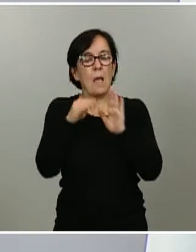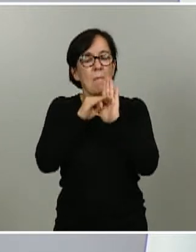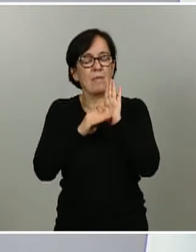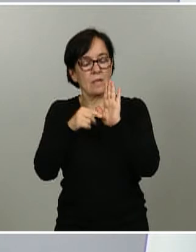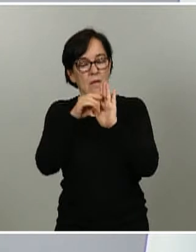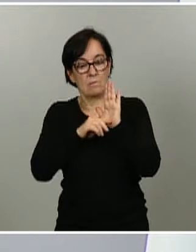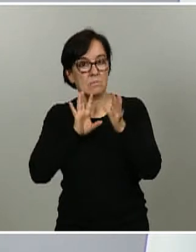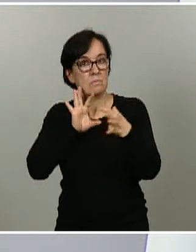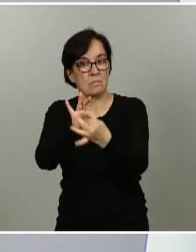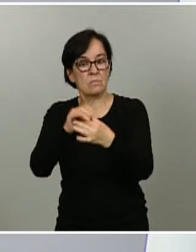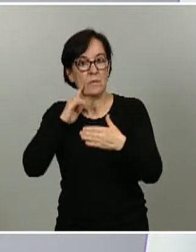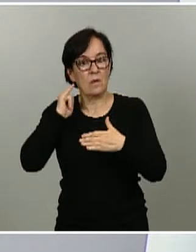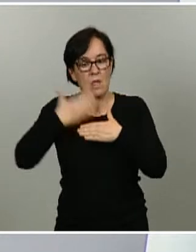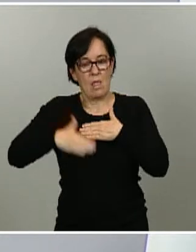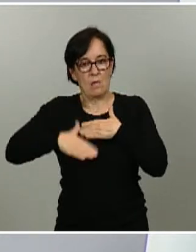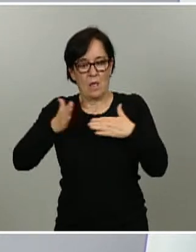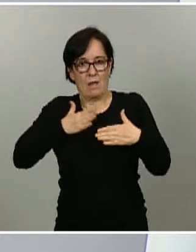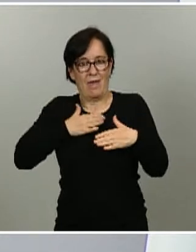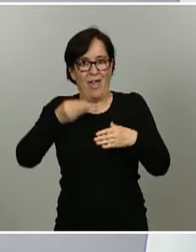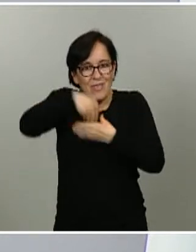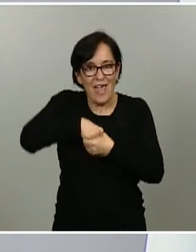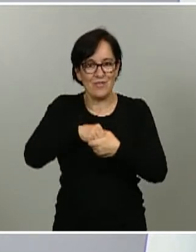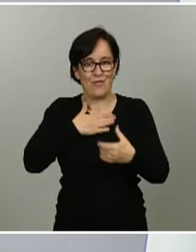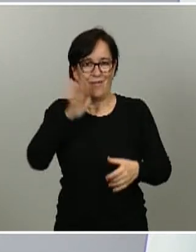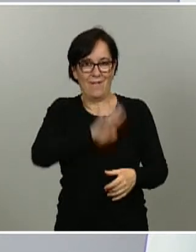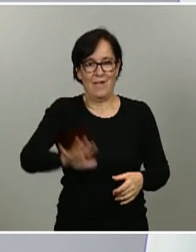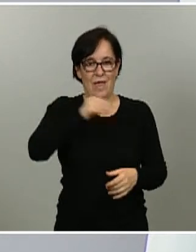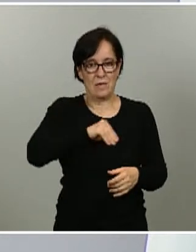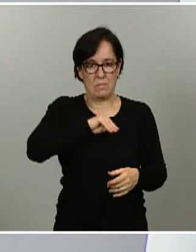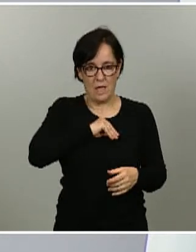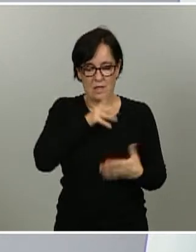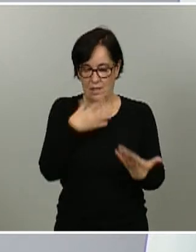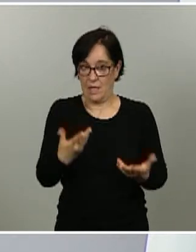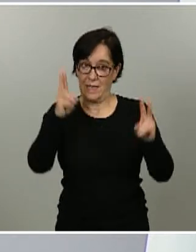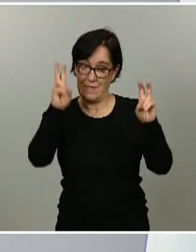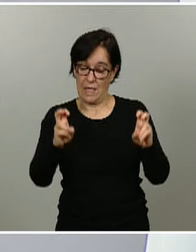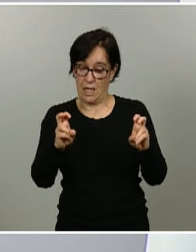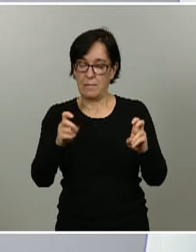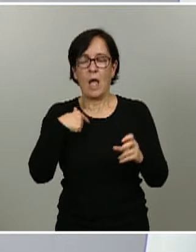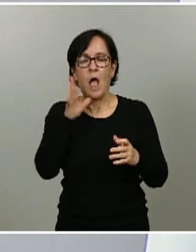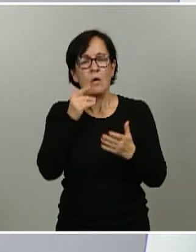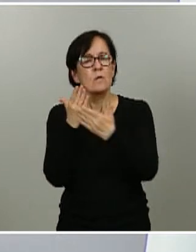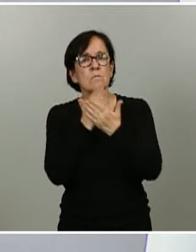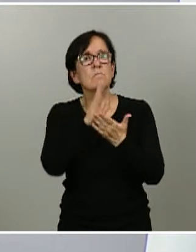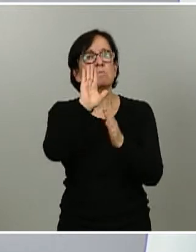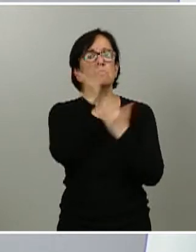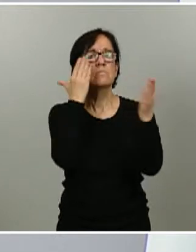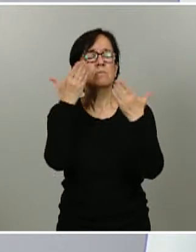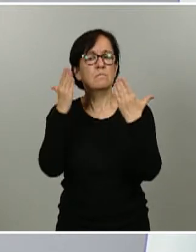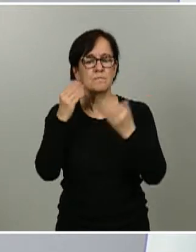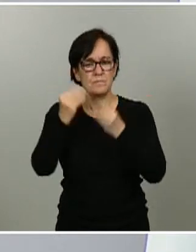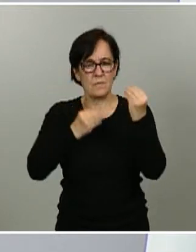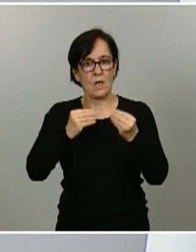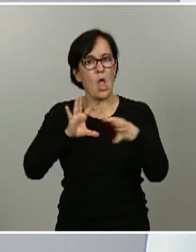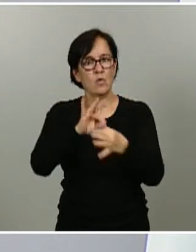limitación que ya hay en el propio territorio nacional en España respecto a esto nosotros vamos a estudiar todas las propuestas que ha hecho la Unión Europea